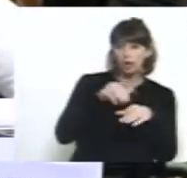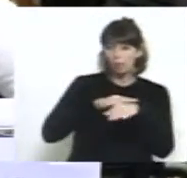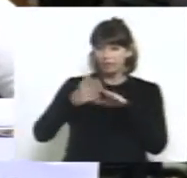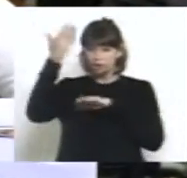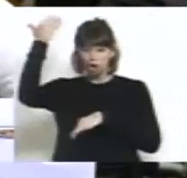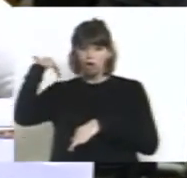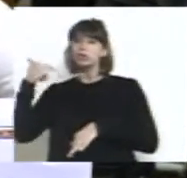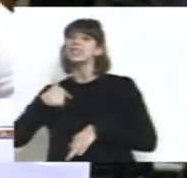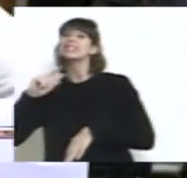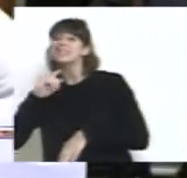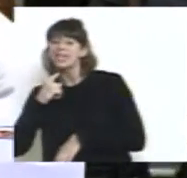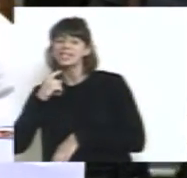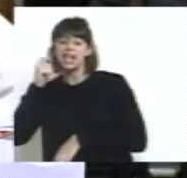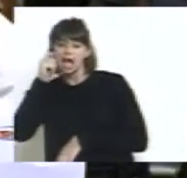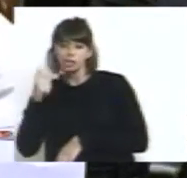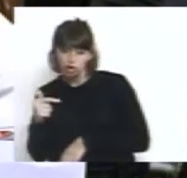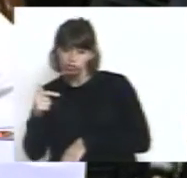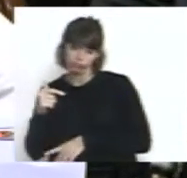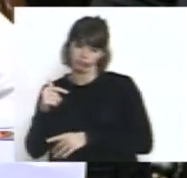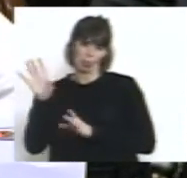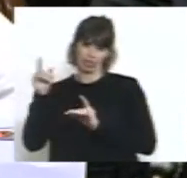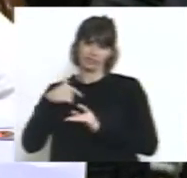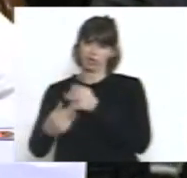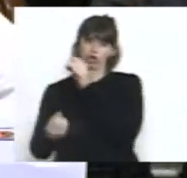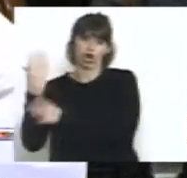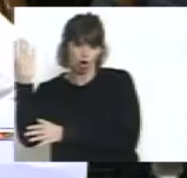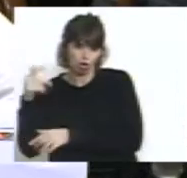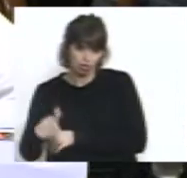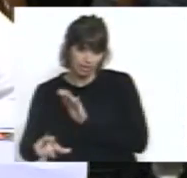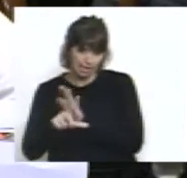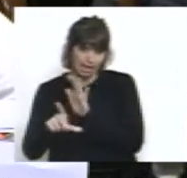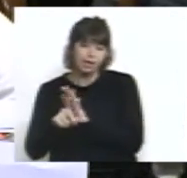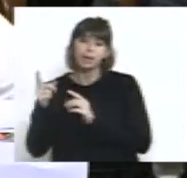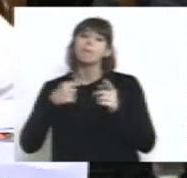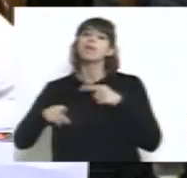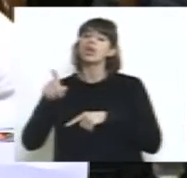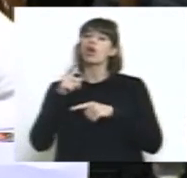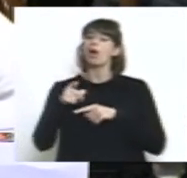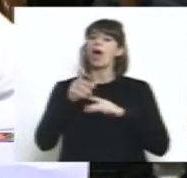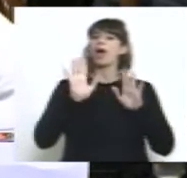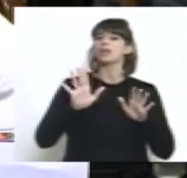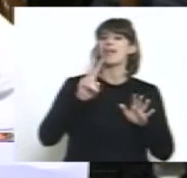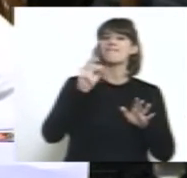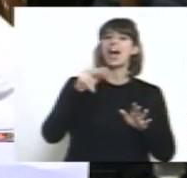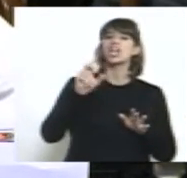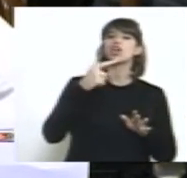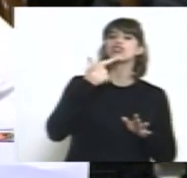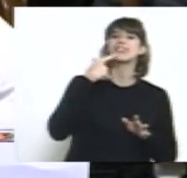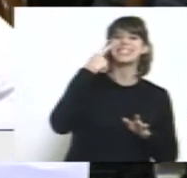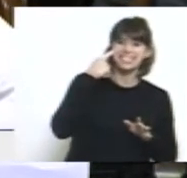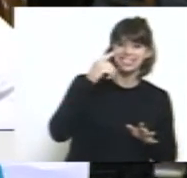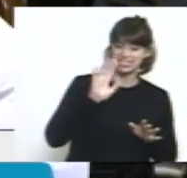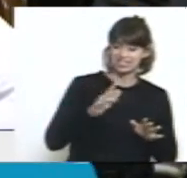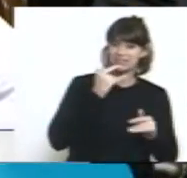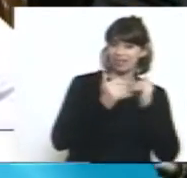no creo haberlo creado yo, pero le quiero decir que la doctrina Banossi ya tiene en